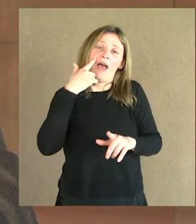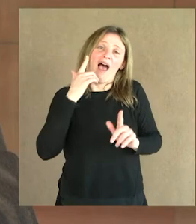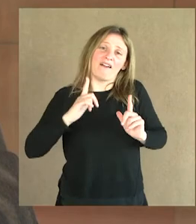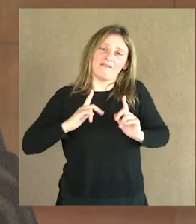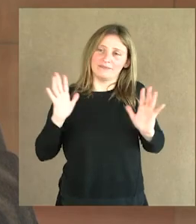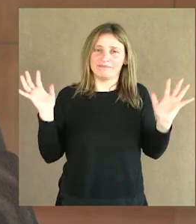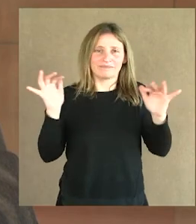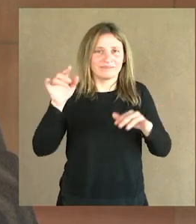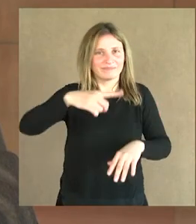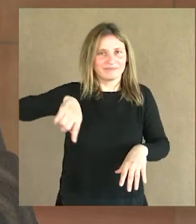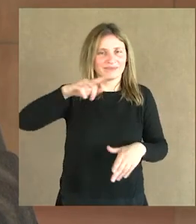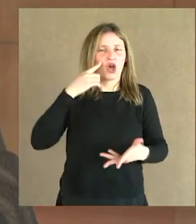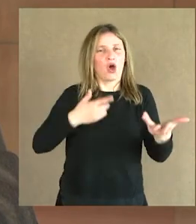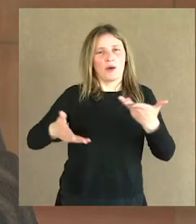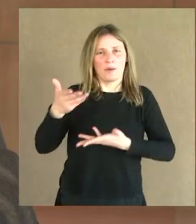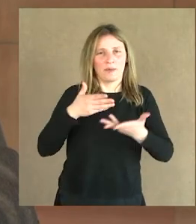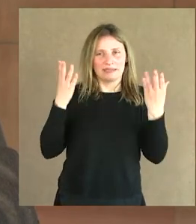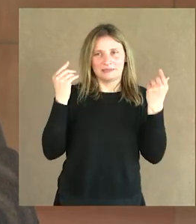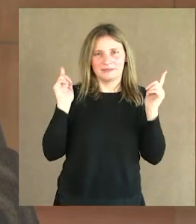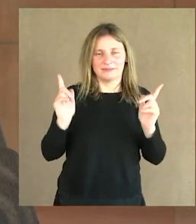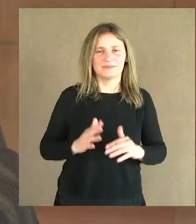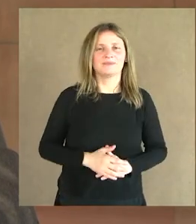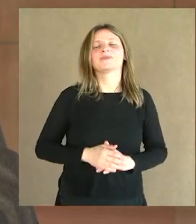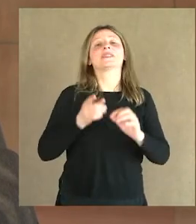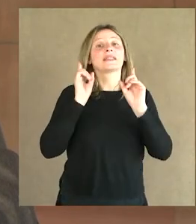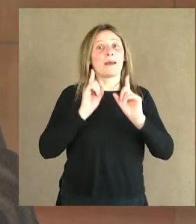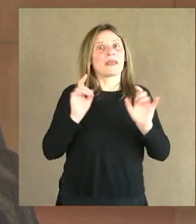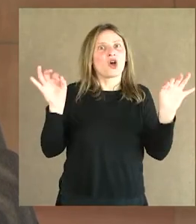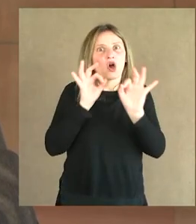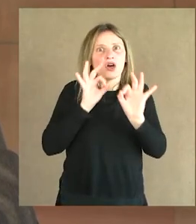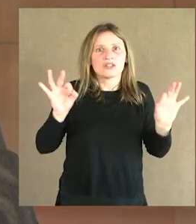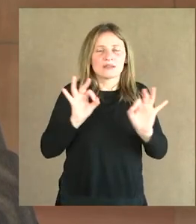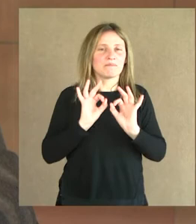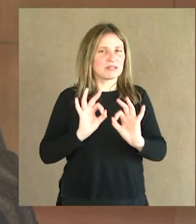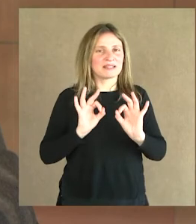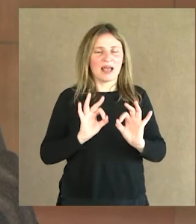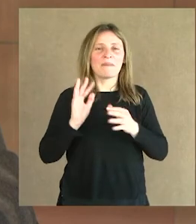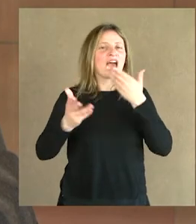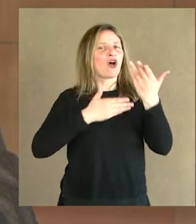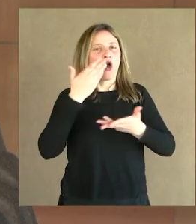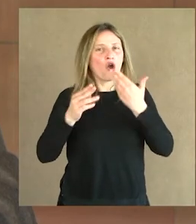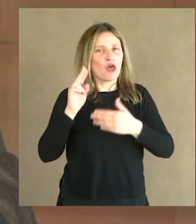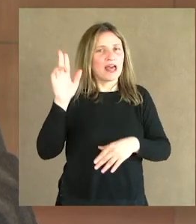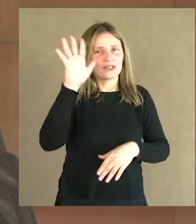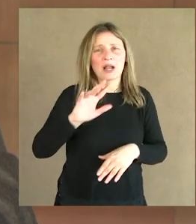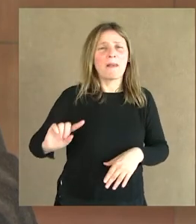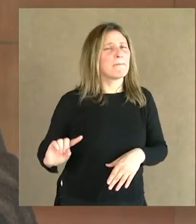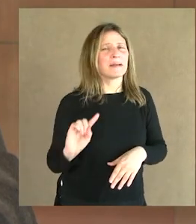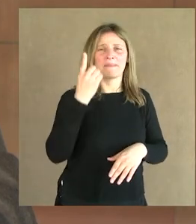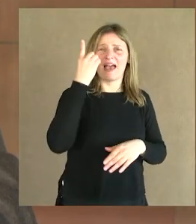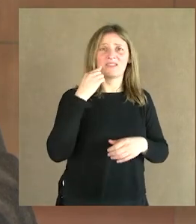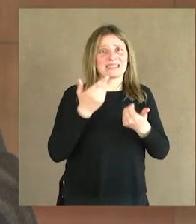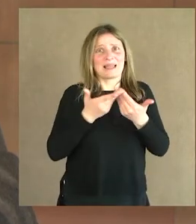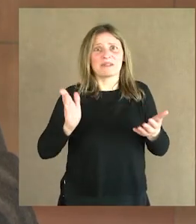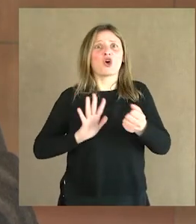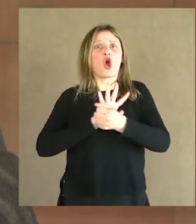vengan todos ustedes a compartirlo con nosotros. También será un concierto muy especial para el Coro Nacional porque es la primera vez desde que se desató la